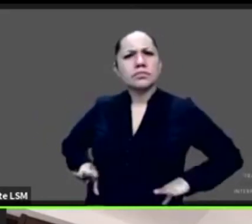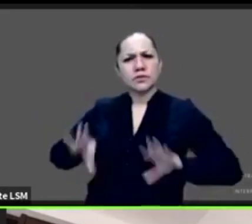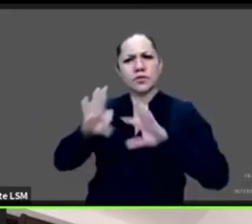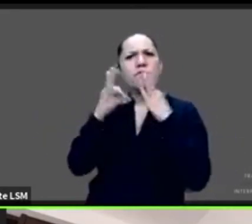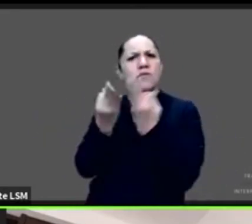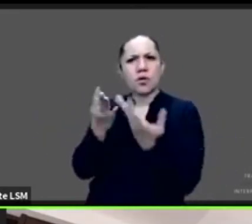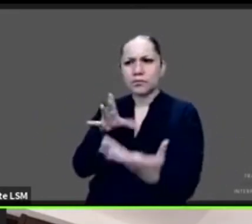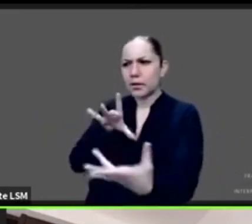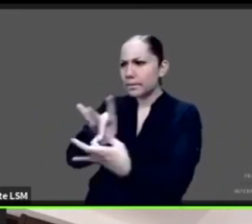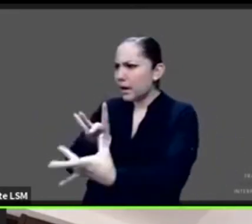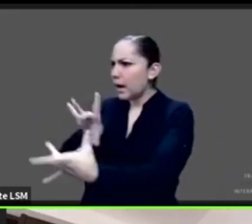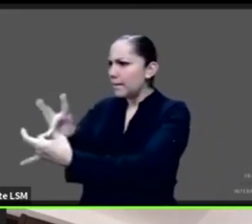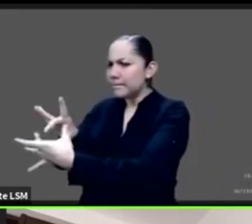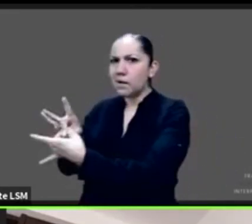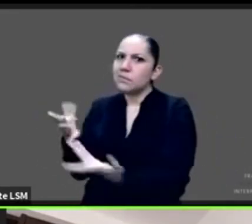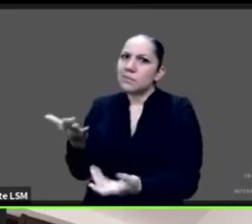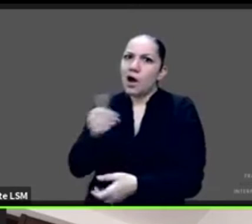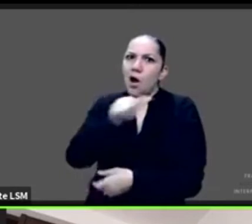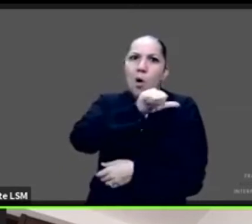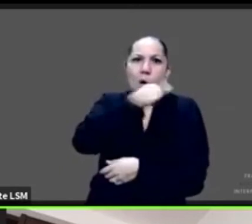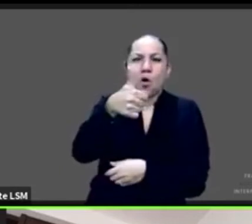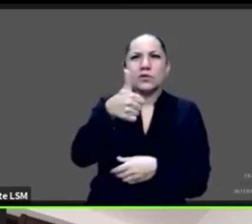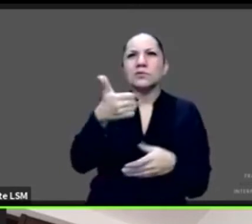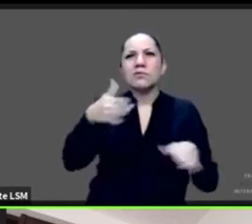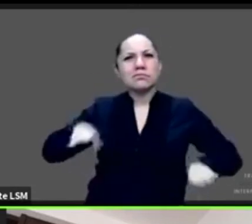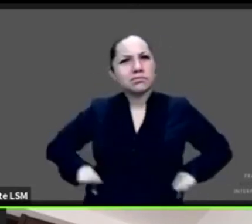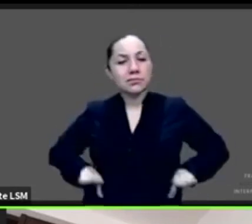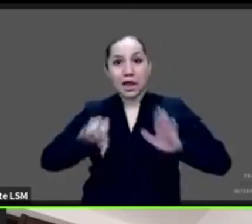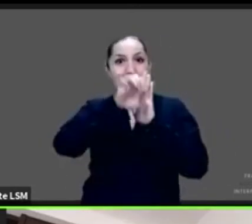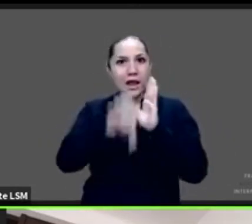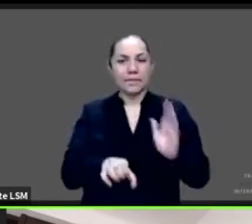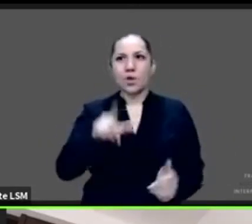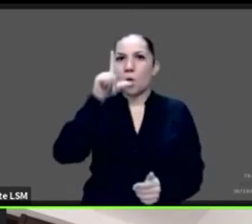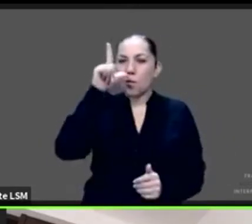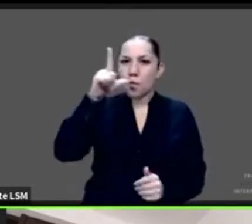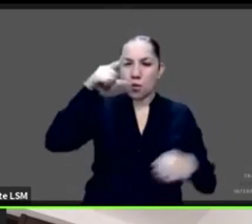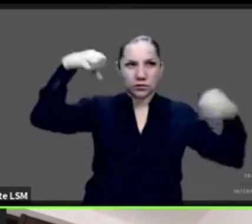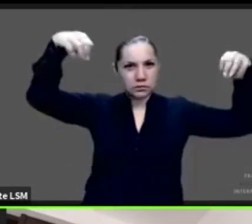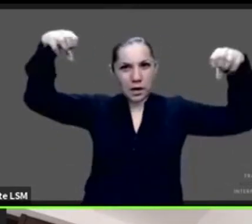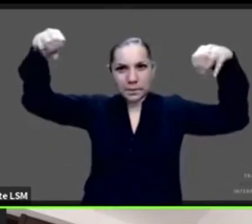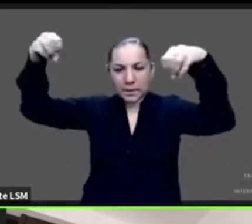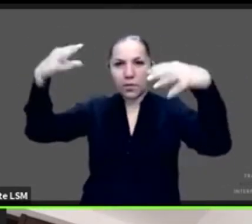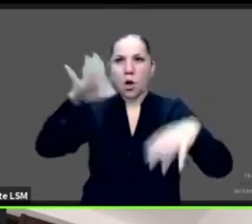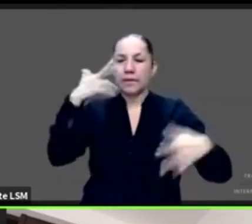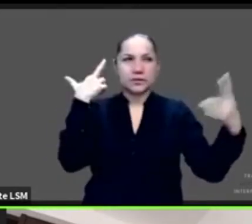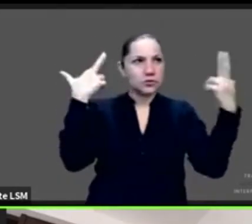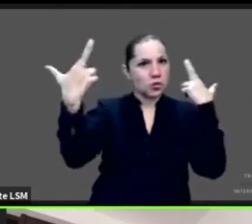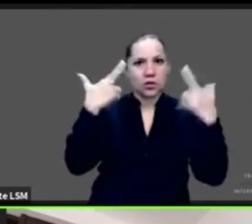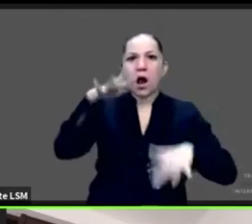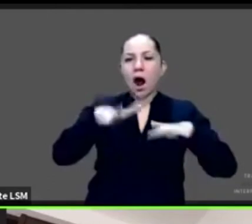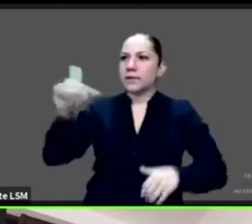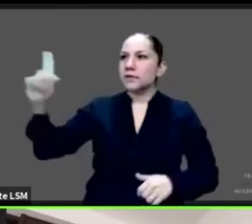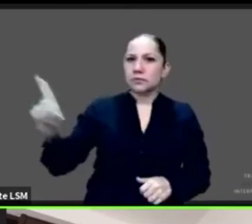hospitales, ¿no? Las luces, los sonidos, el que te están interrumpiendo la habitación cada tres a cuatro horas para signos vitales, para